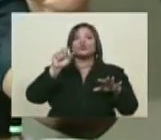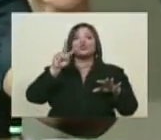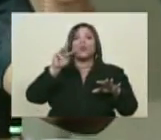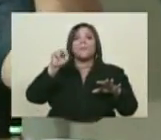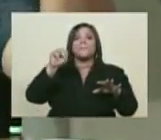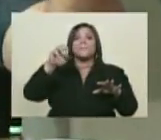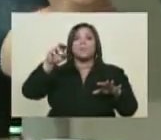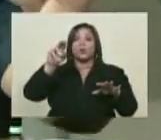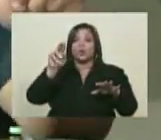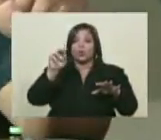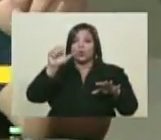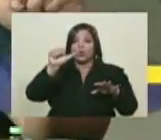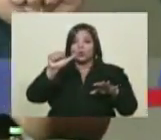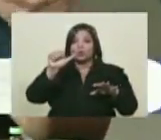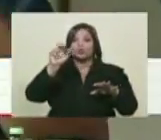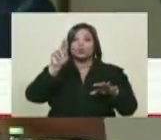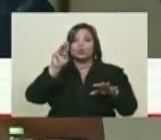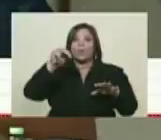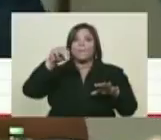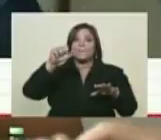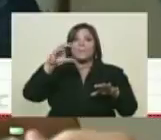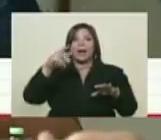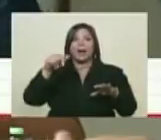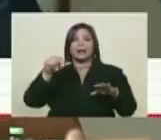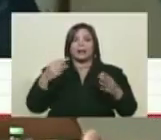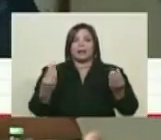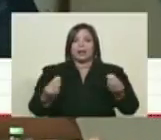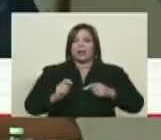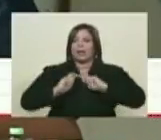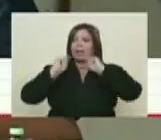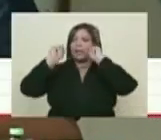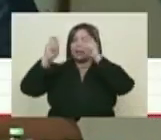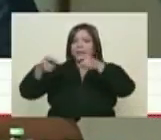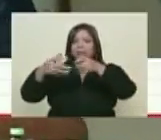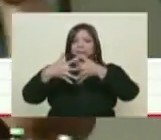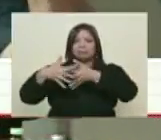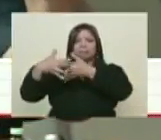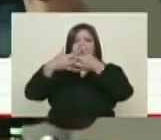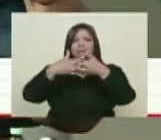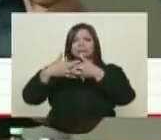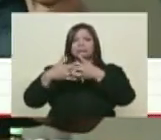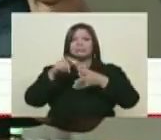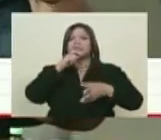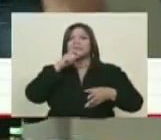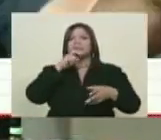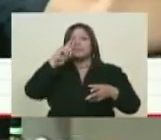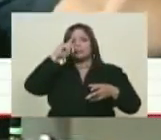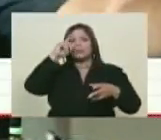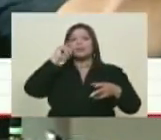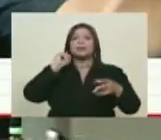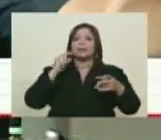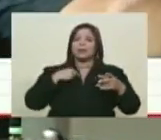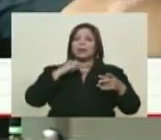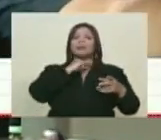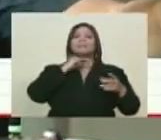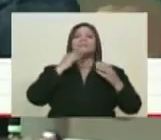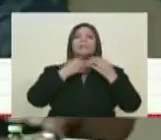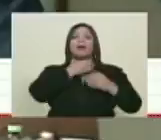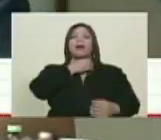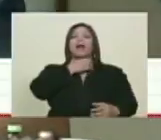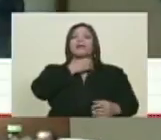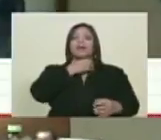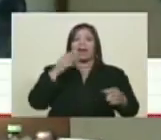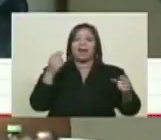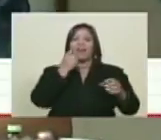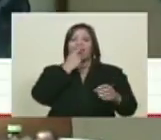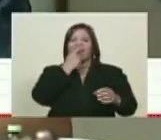le entregó a la Resol. No hubo ni siquiera, y lo hizo Rafael Caldera. Y nadie dijo nada en este país, ni los tribunales, ni la